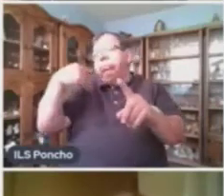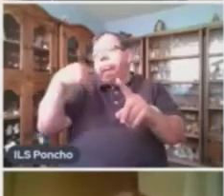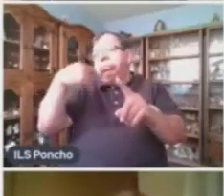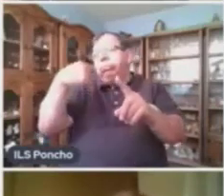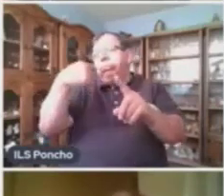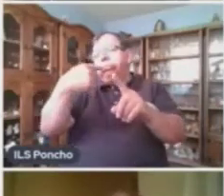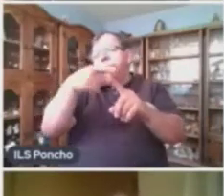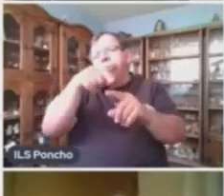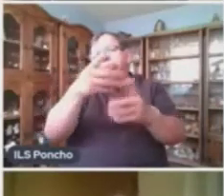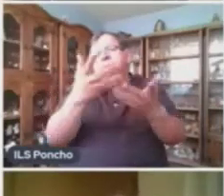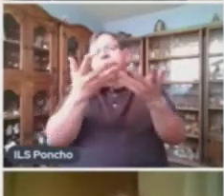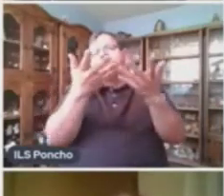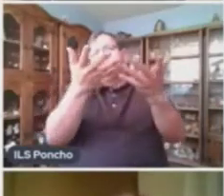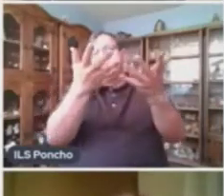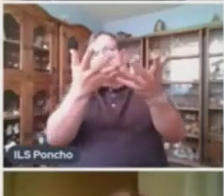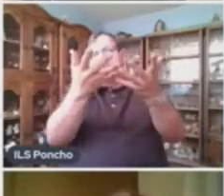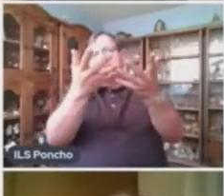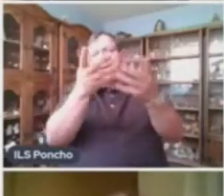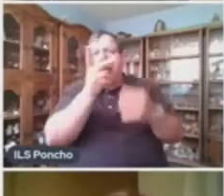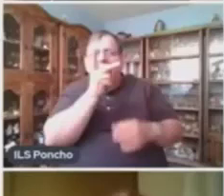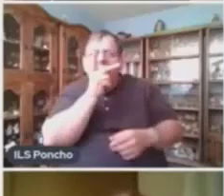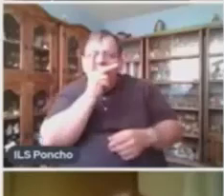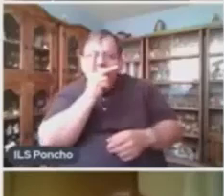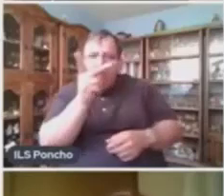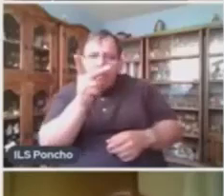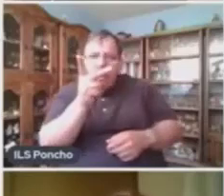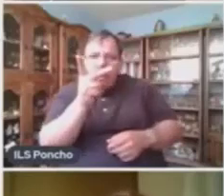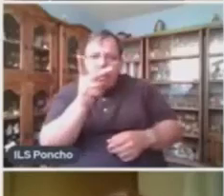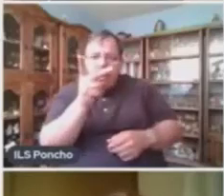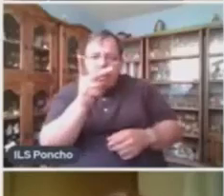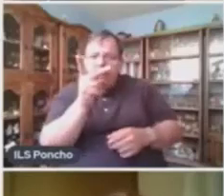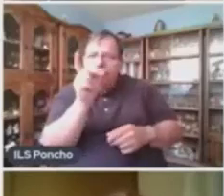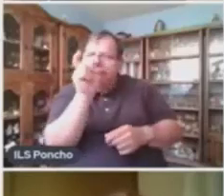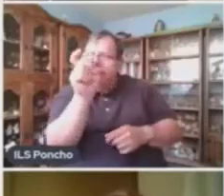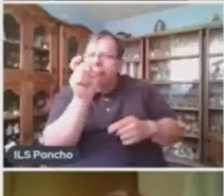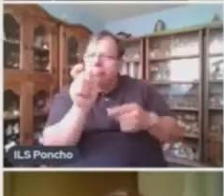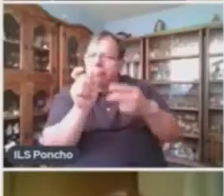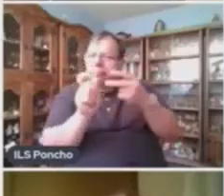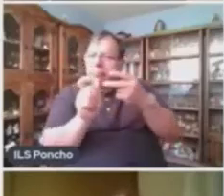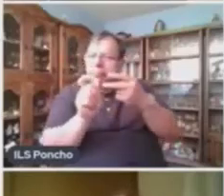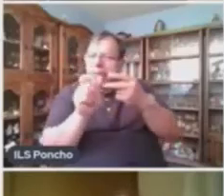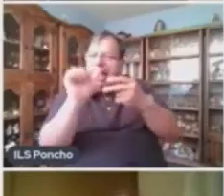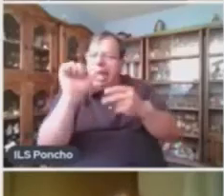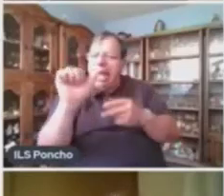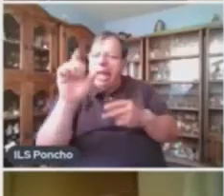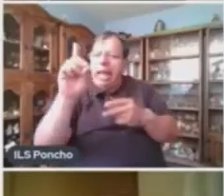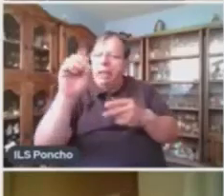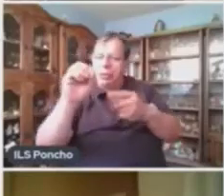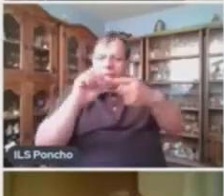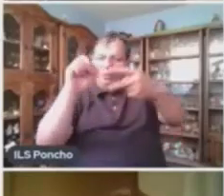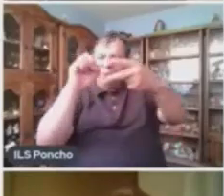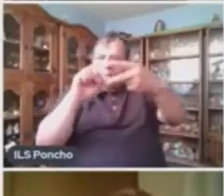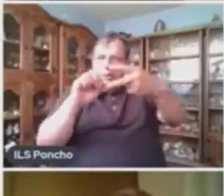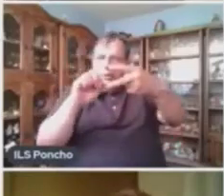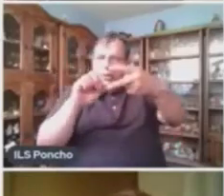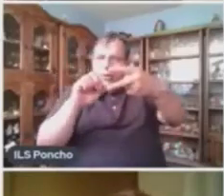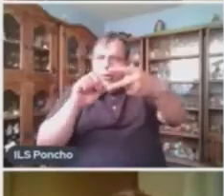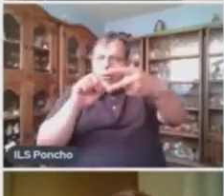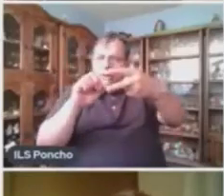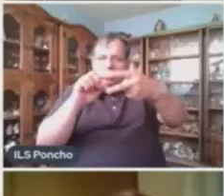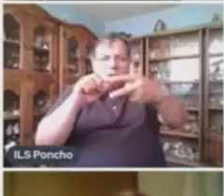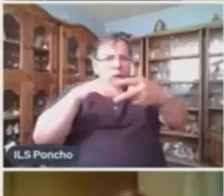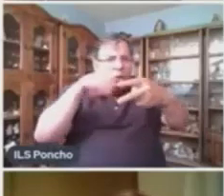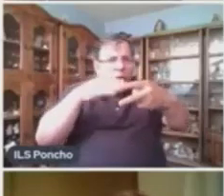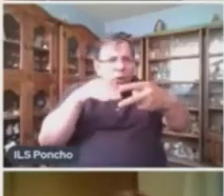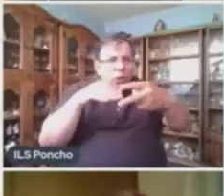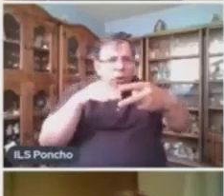Aquí observen que los primeros dos versos Tienen la misma terminación, ado Sin conocerte por años,